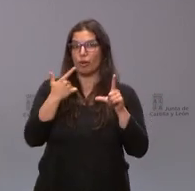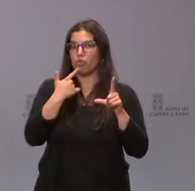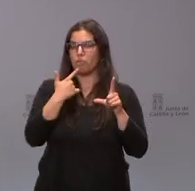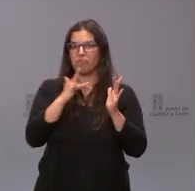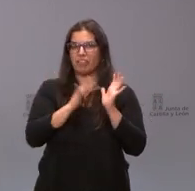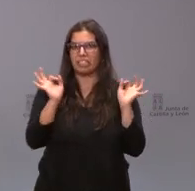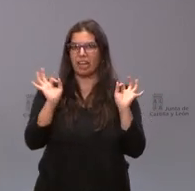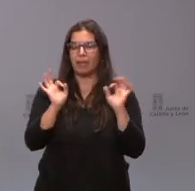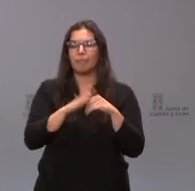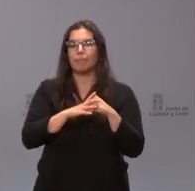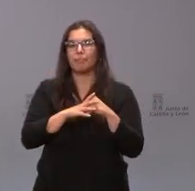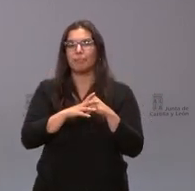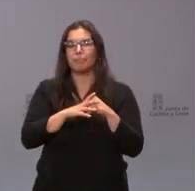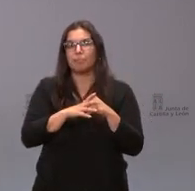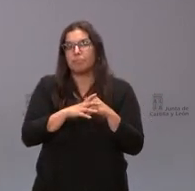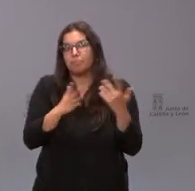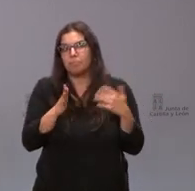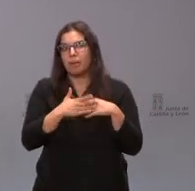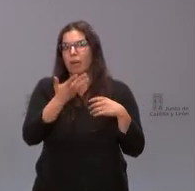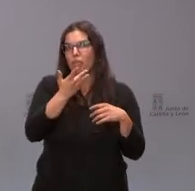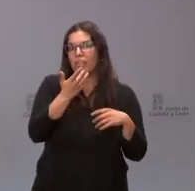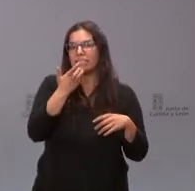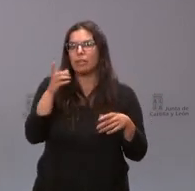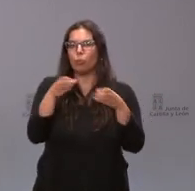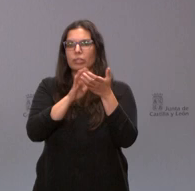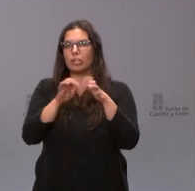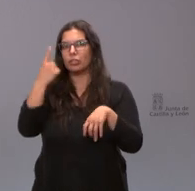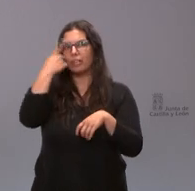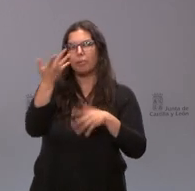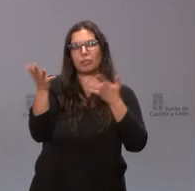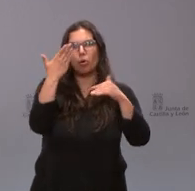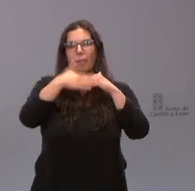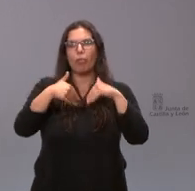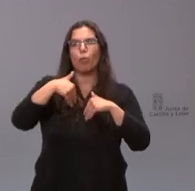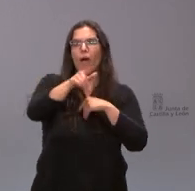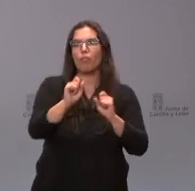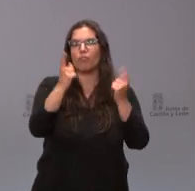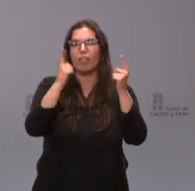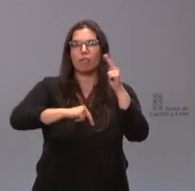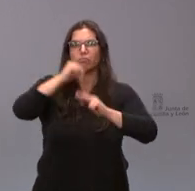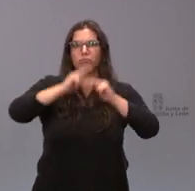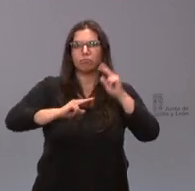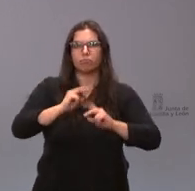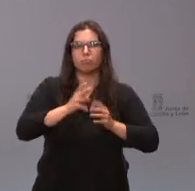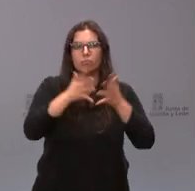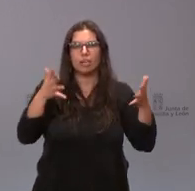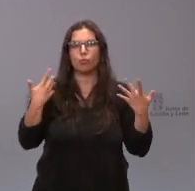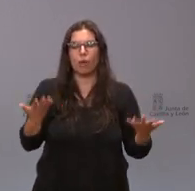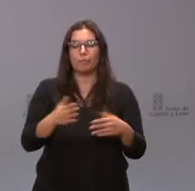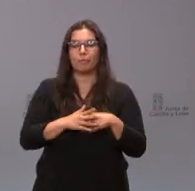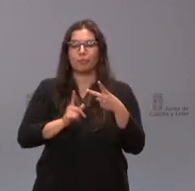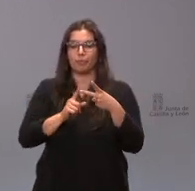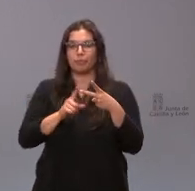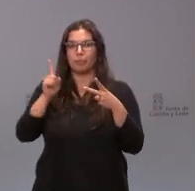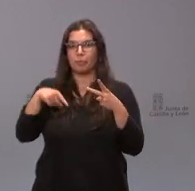nada y bueno conocer si la junta maneja ya algún tipo de plazo para cuando estará efectiva esa ampliación en